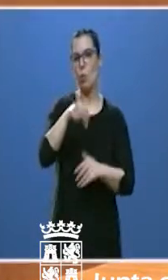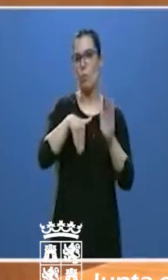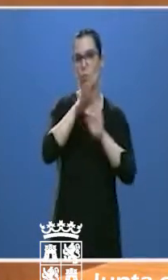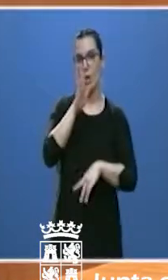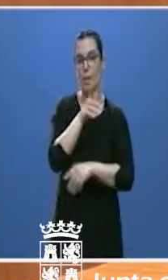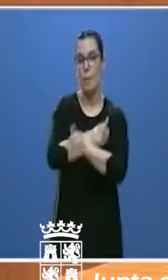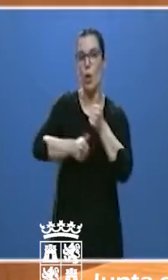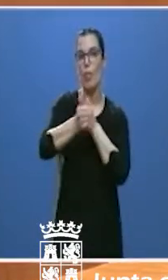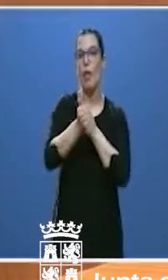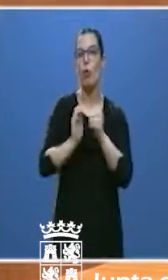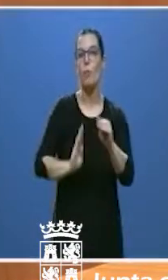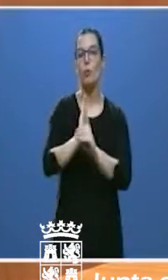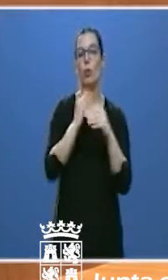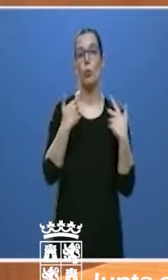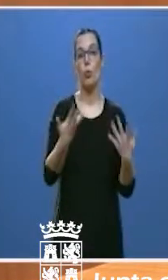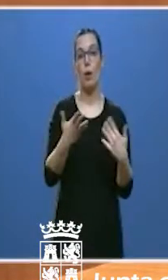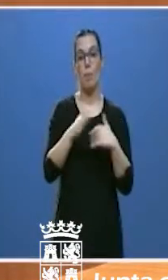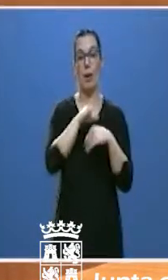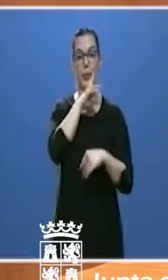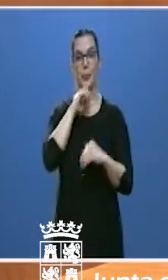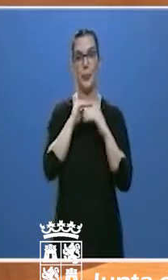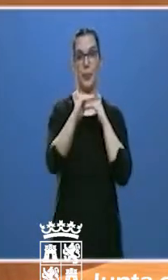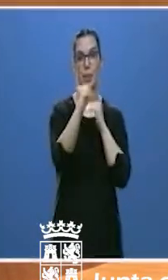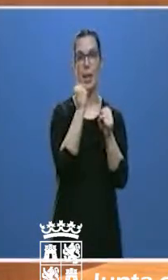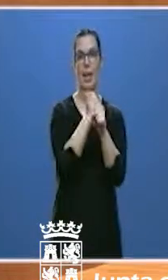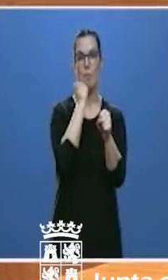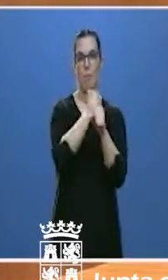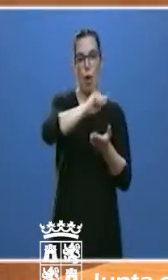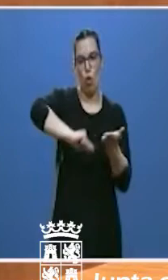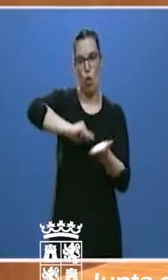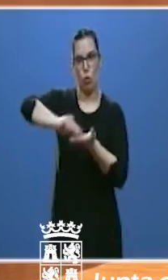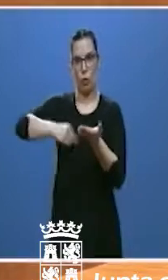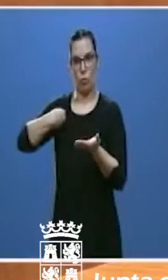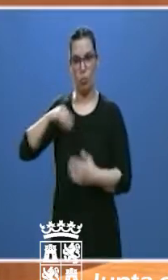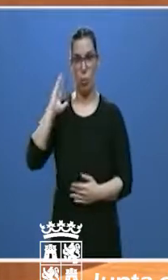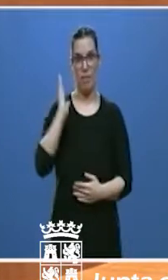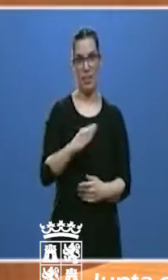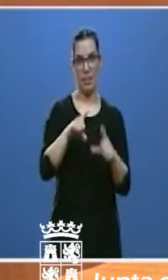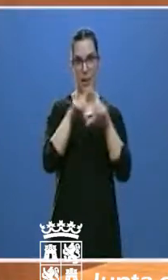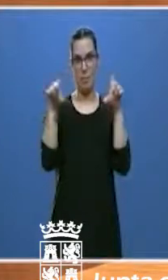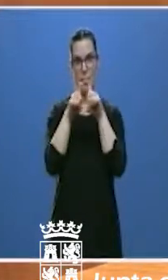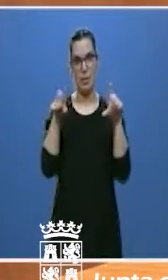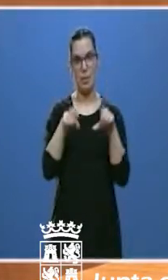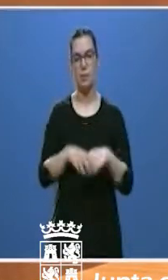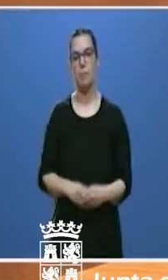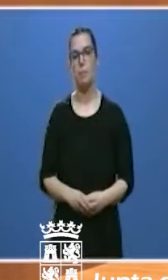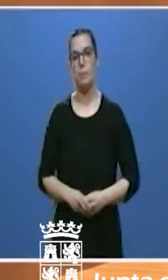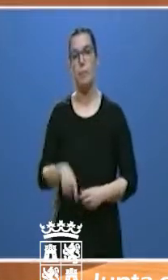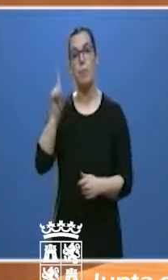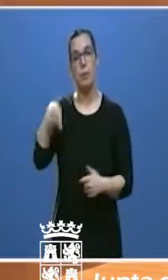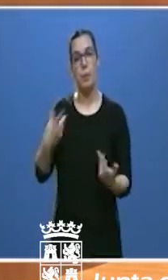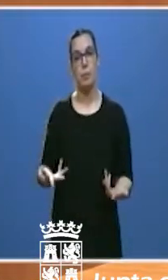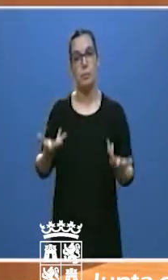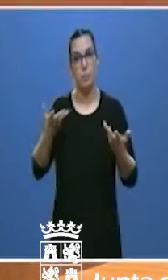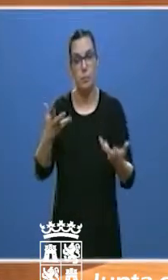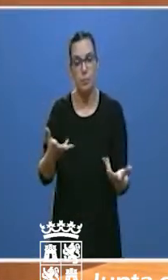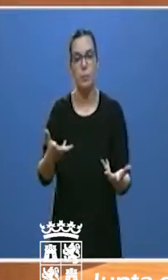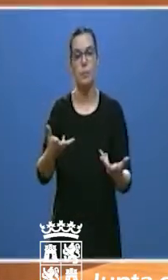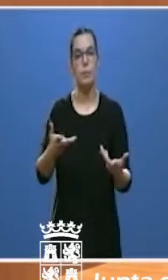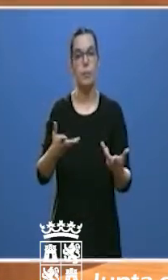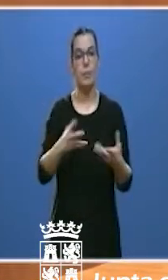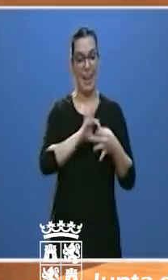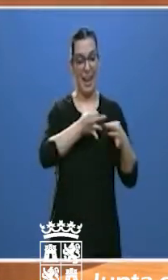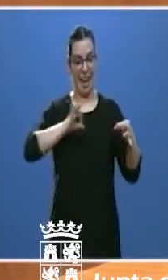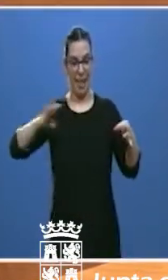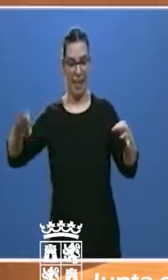inversiones que ayuden a mantener el empleo en las empresas afectadas. Contribuyendo a asegurar la fluidez en la